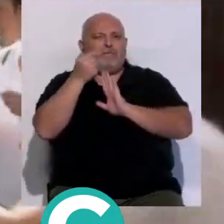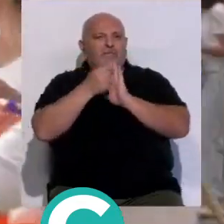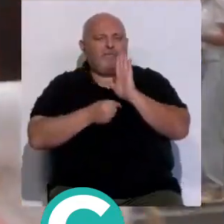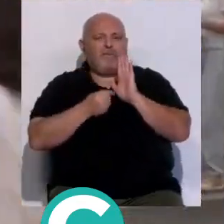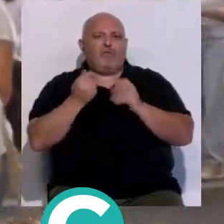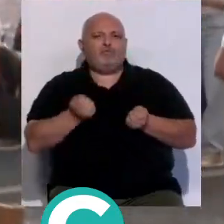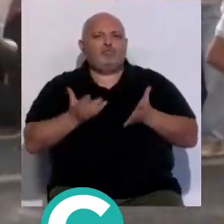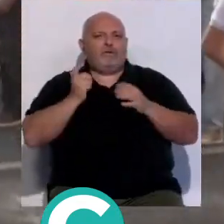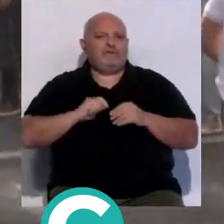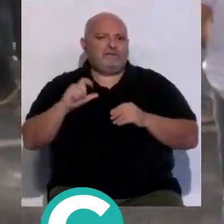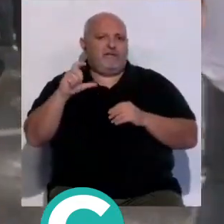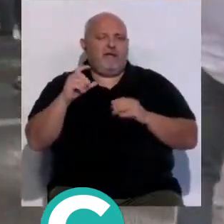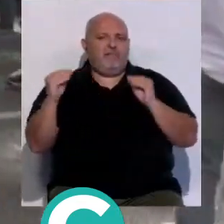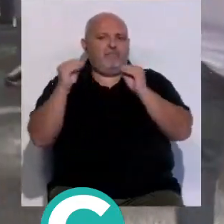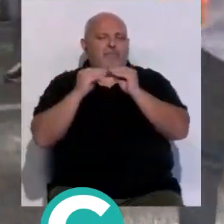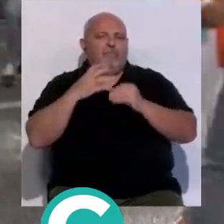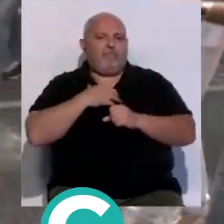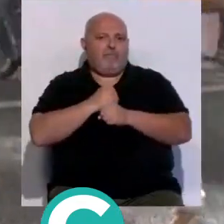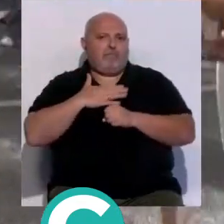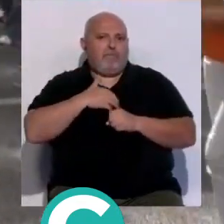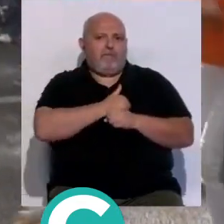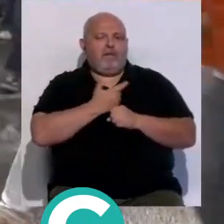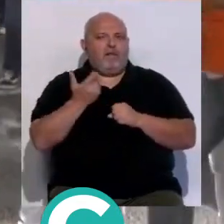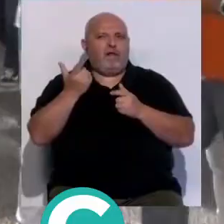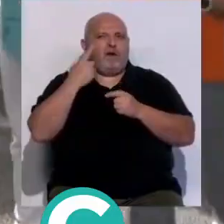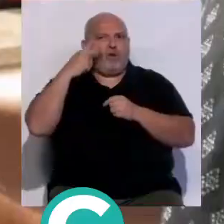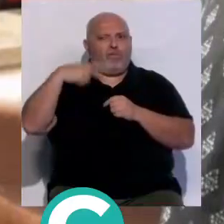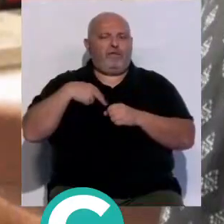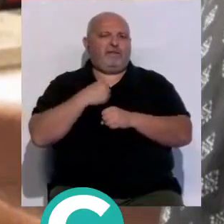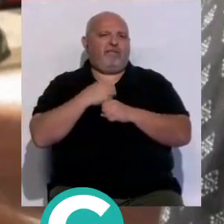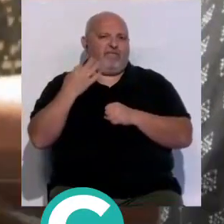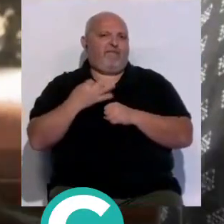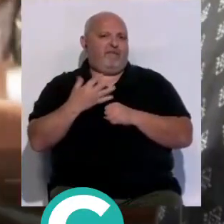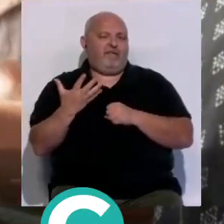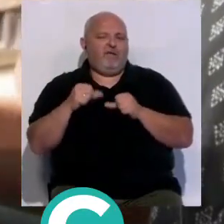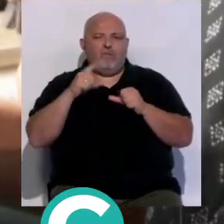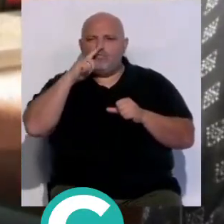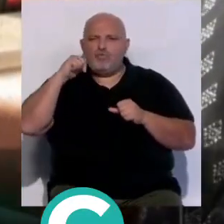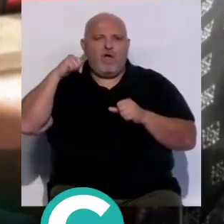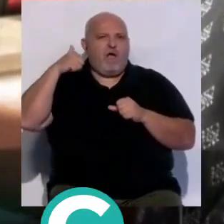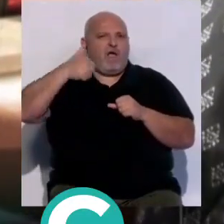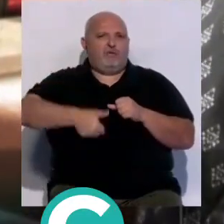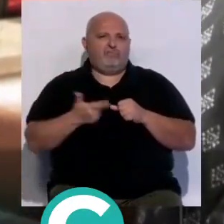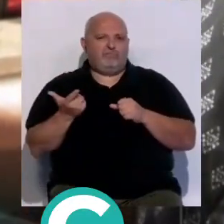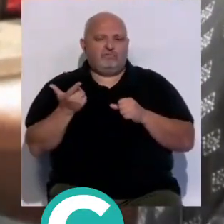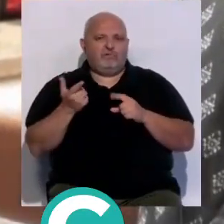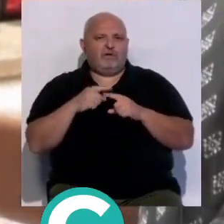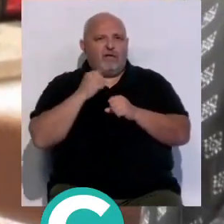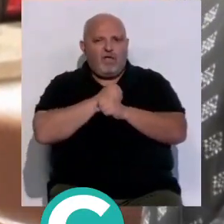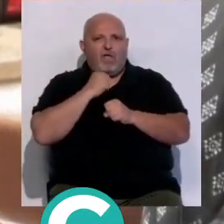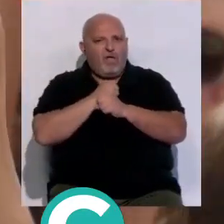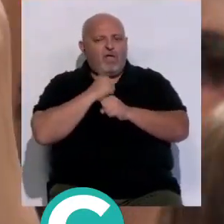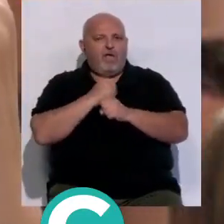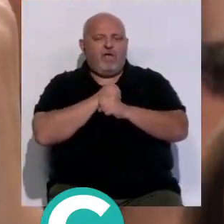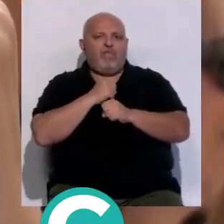una subida salarial acorde a sus funciones queremos que nos reconozca nuestro trabajo nosotros llevamos años años haciendo trabajo